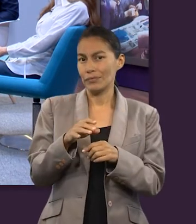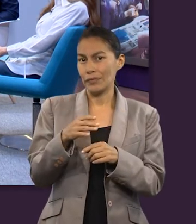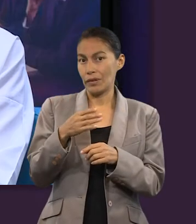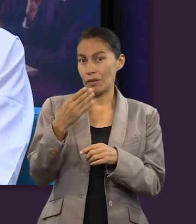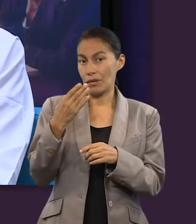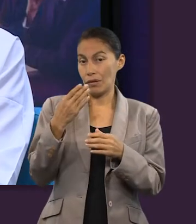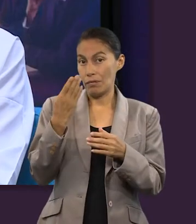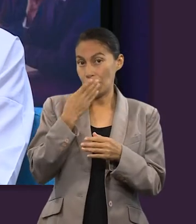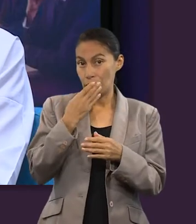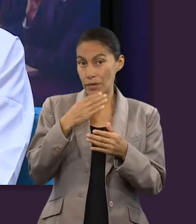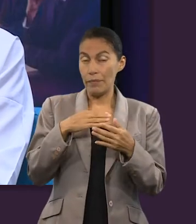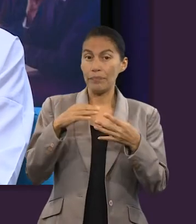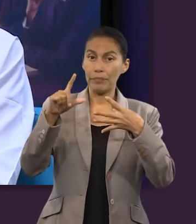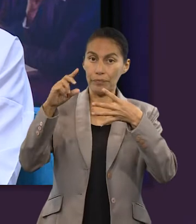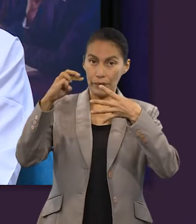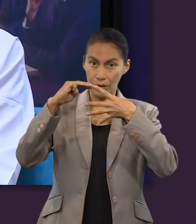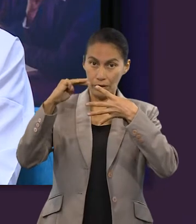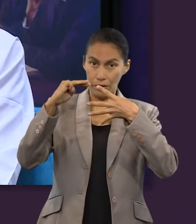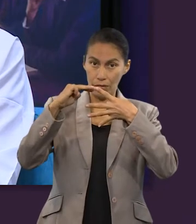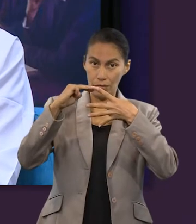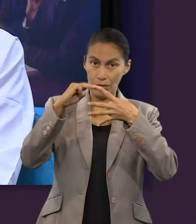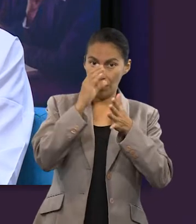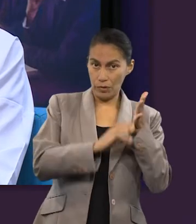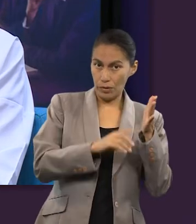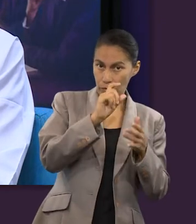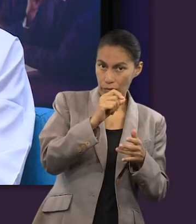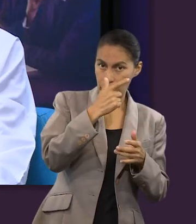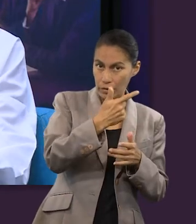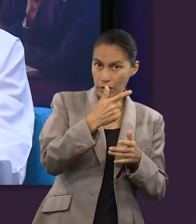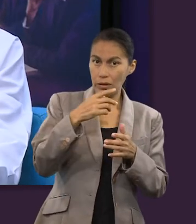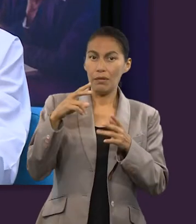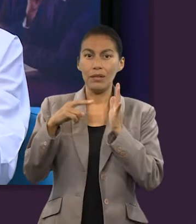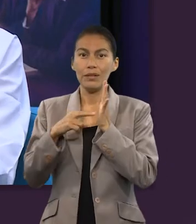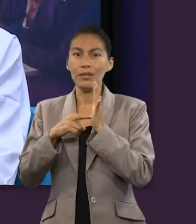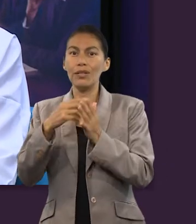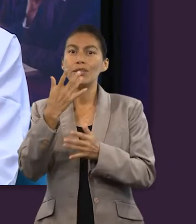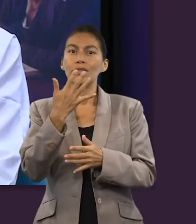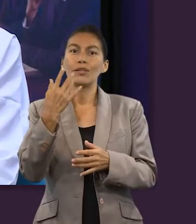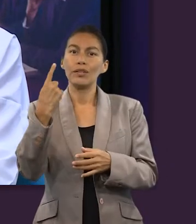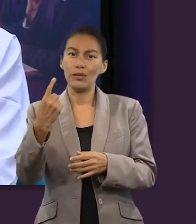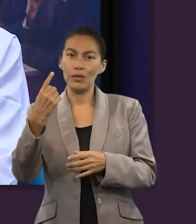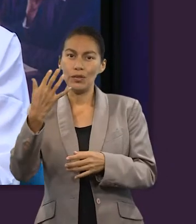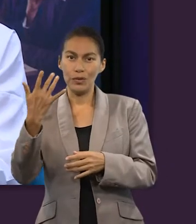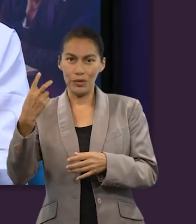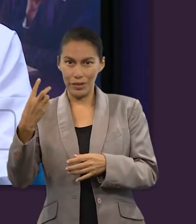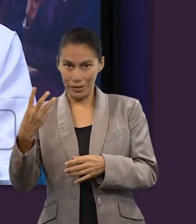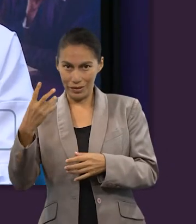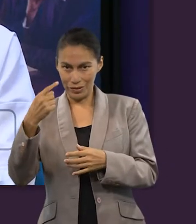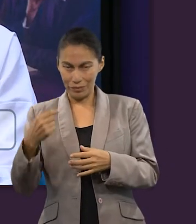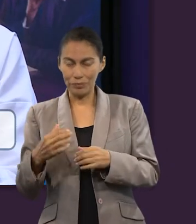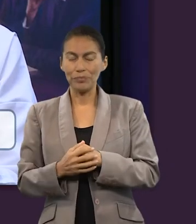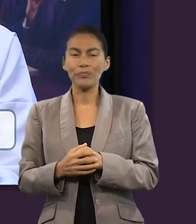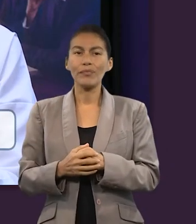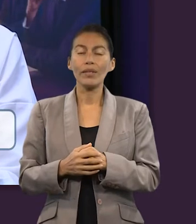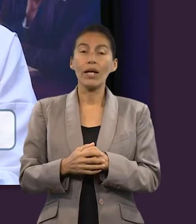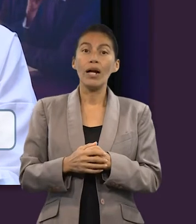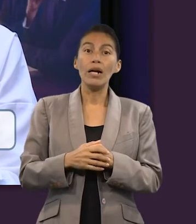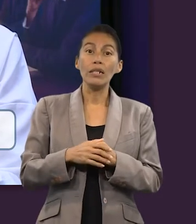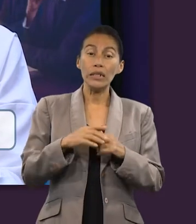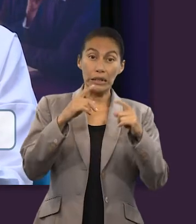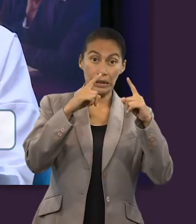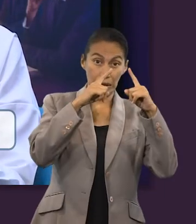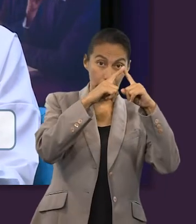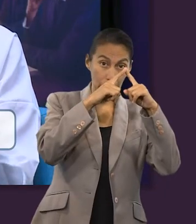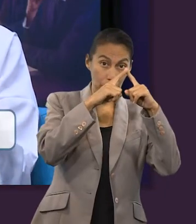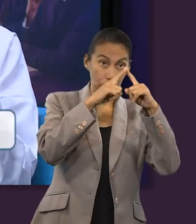en el libro de Mateo, el capítulo 27, versículos 51 al 53. Entonces el velo del templo